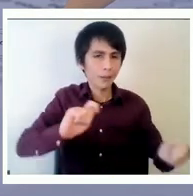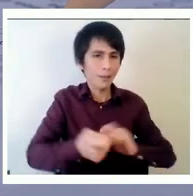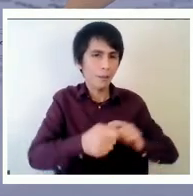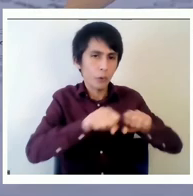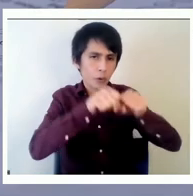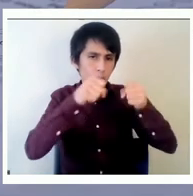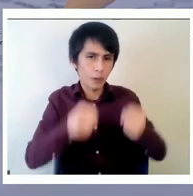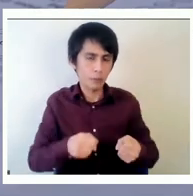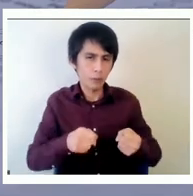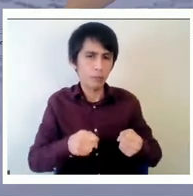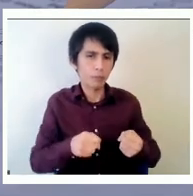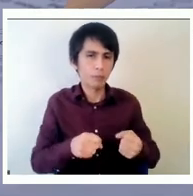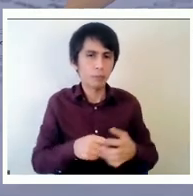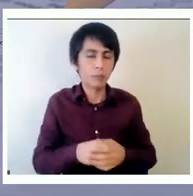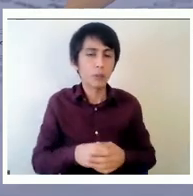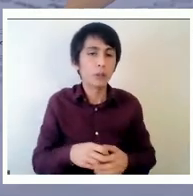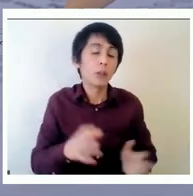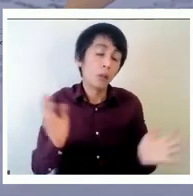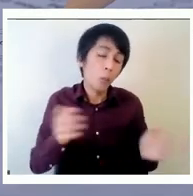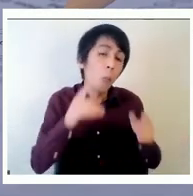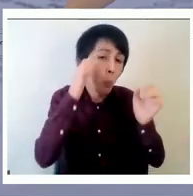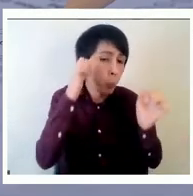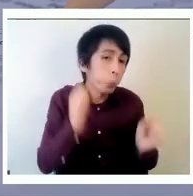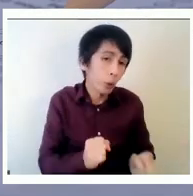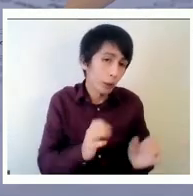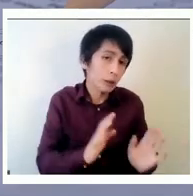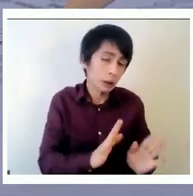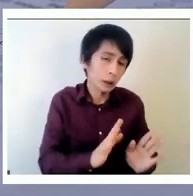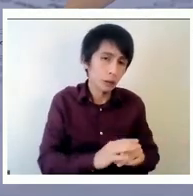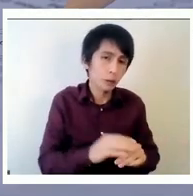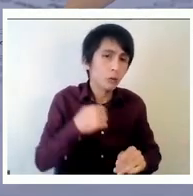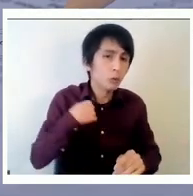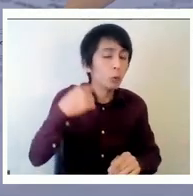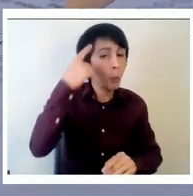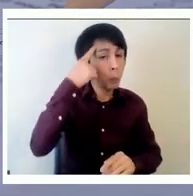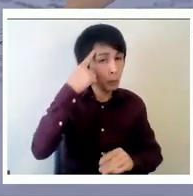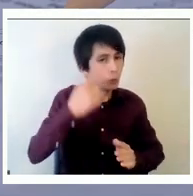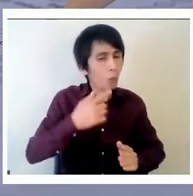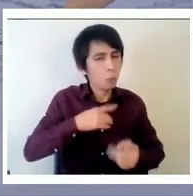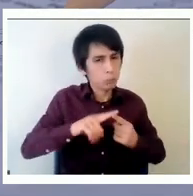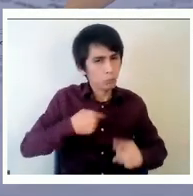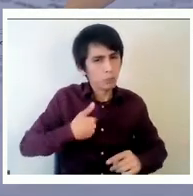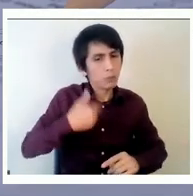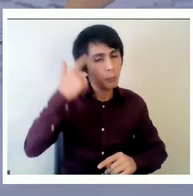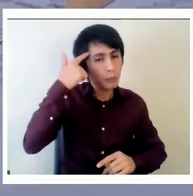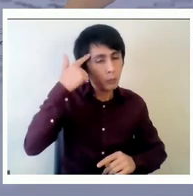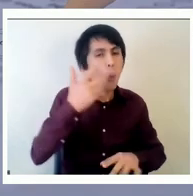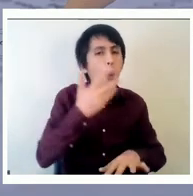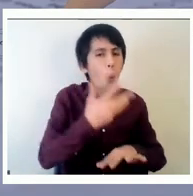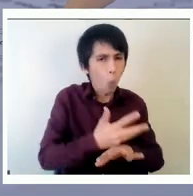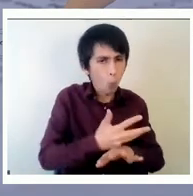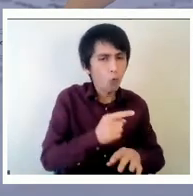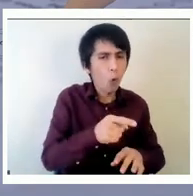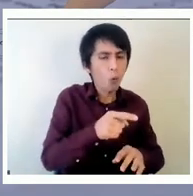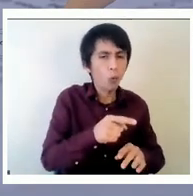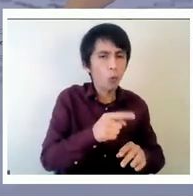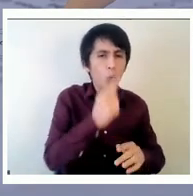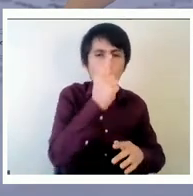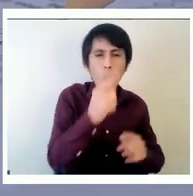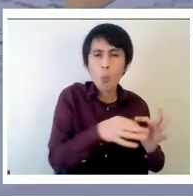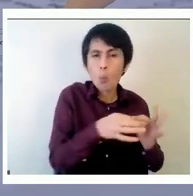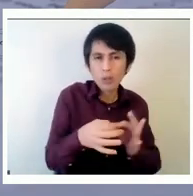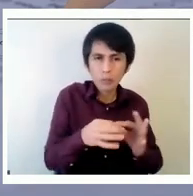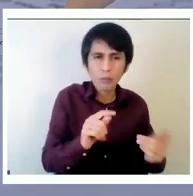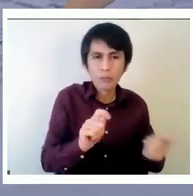no podemos descartar esa hipótesis y en lo personal yo creo que hubo un factor de movilización si uno se reúne yo me